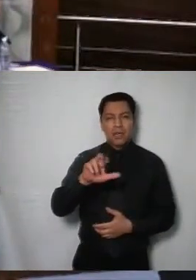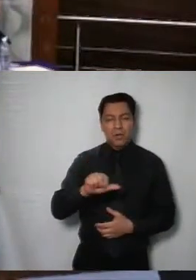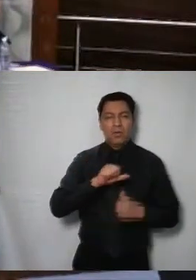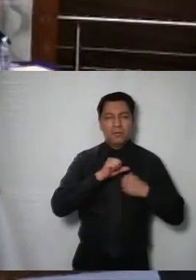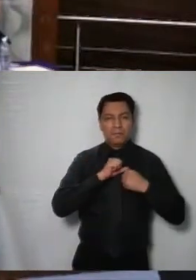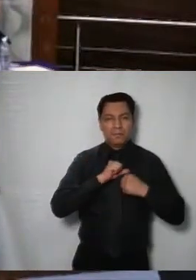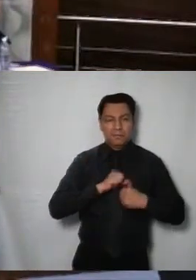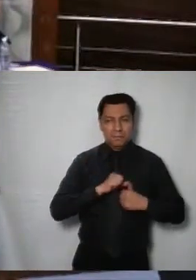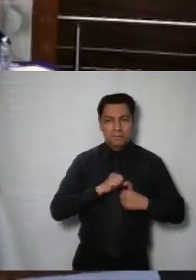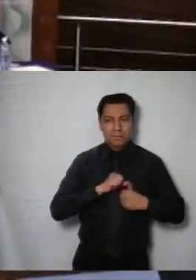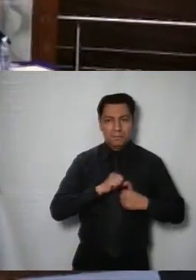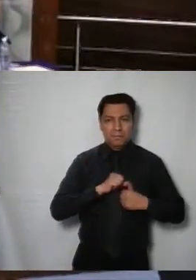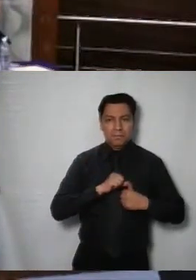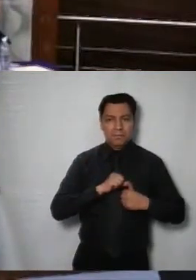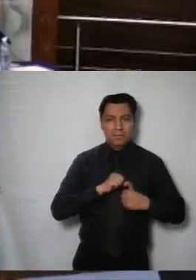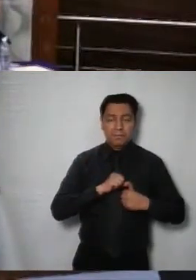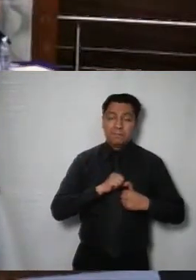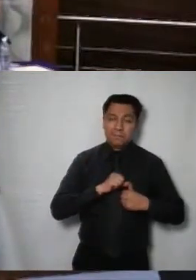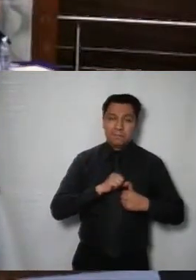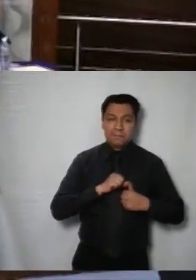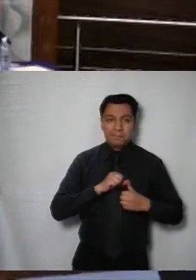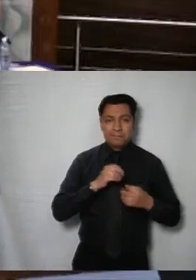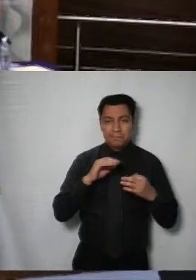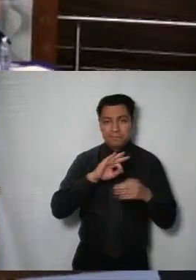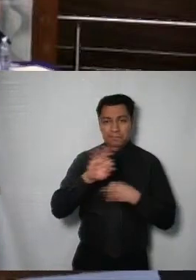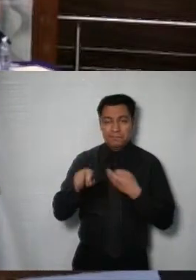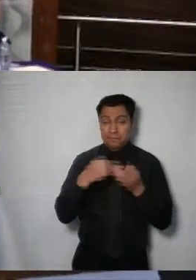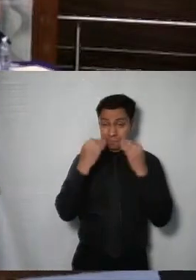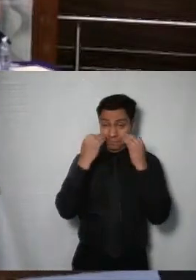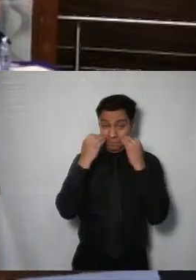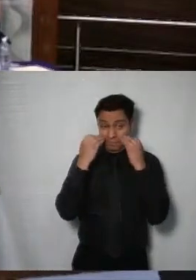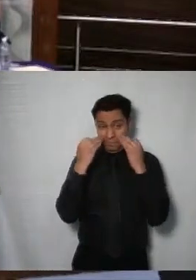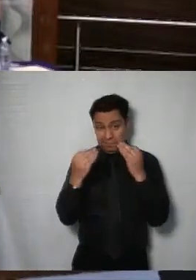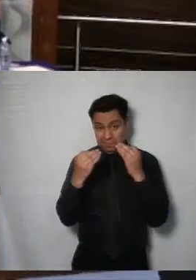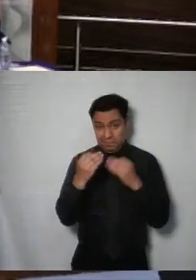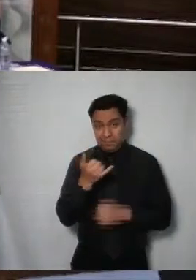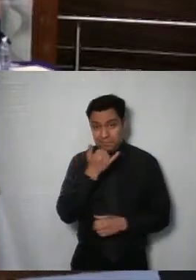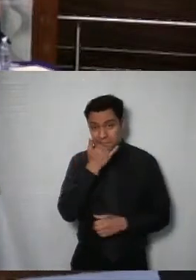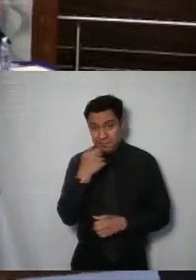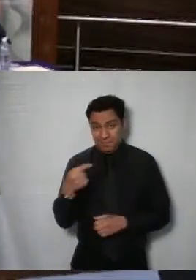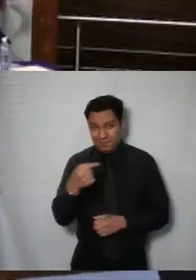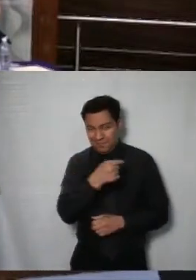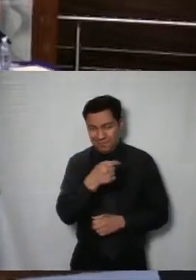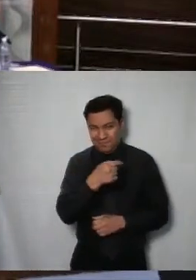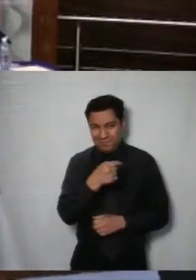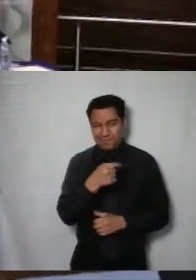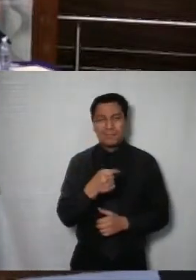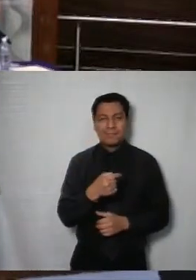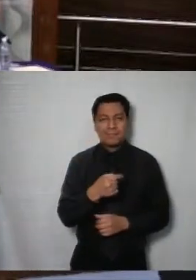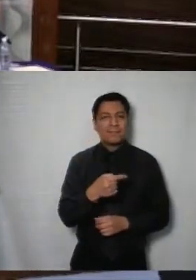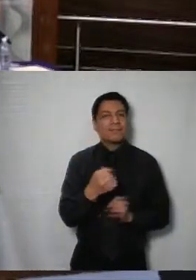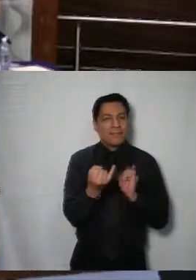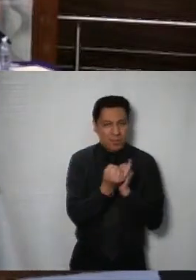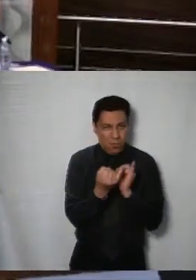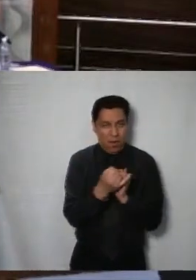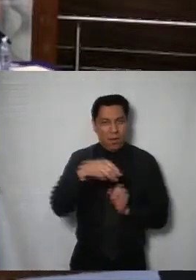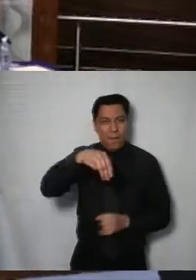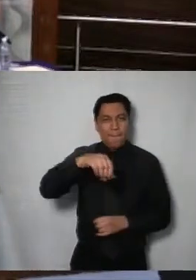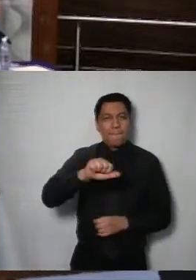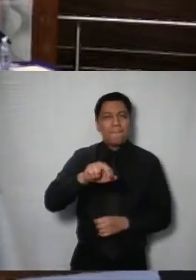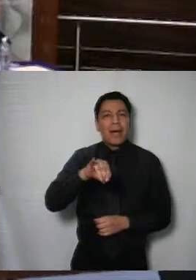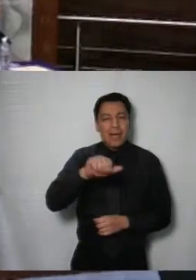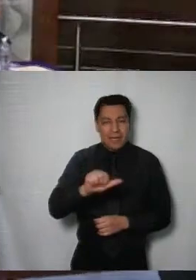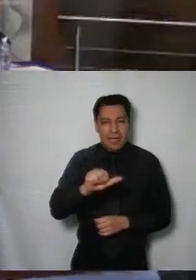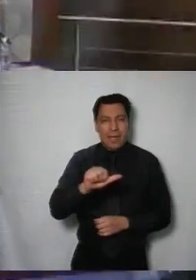como puede observar el público perdón comisionada María del Carmen disculpen comisionada muchas gracias comisionada María del